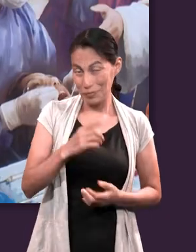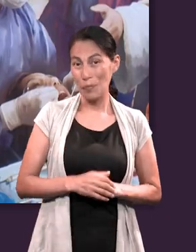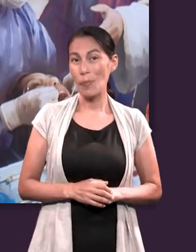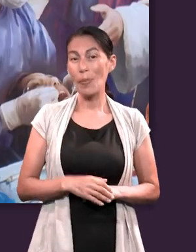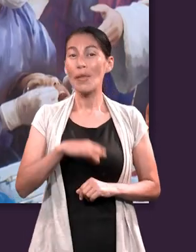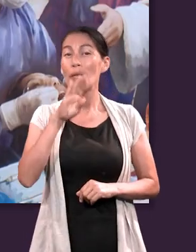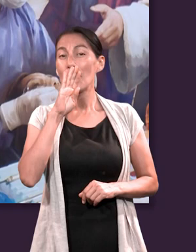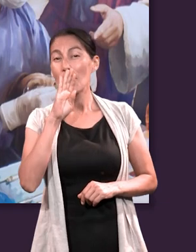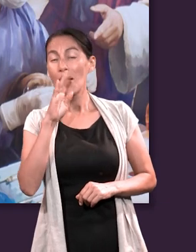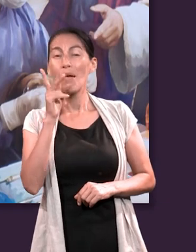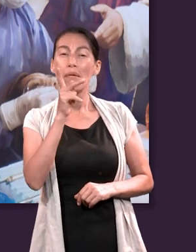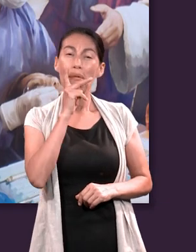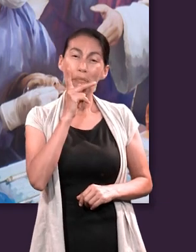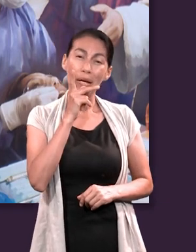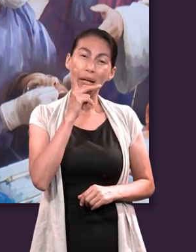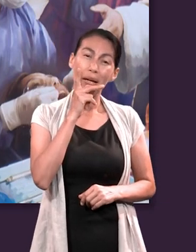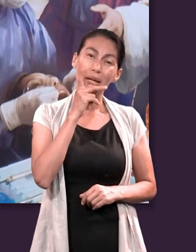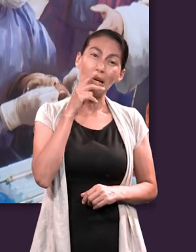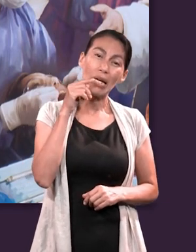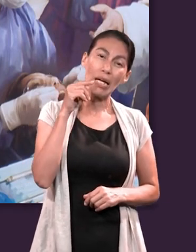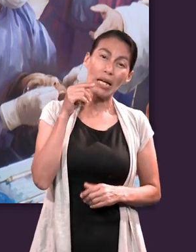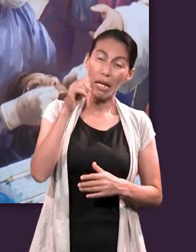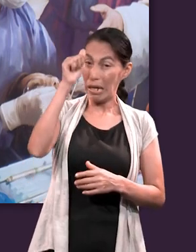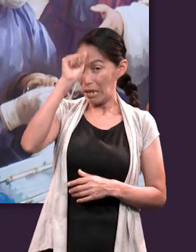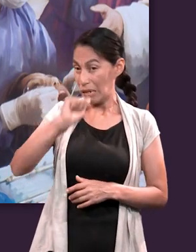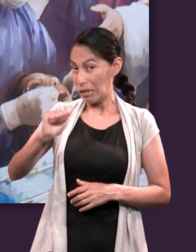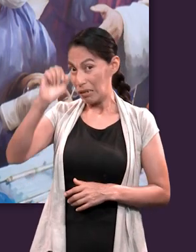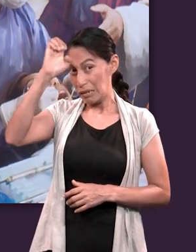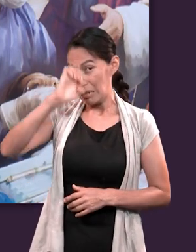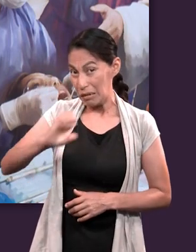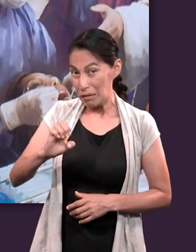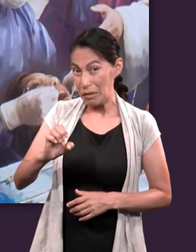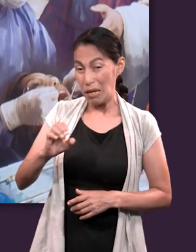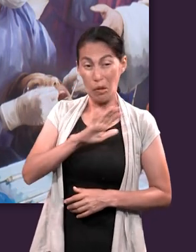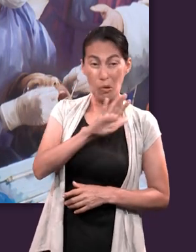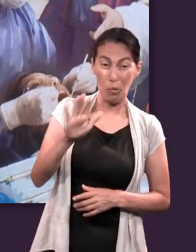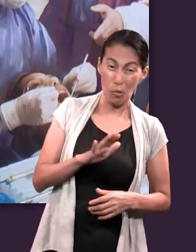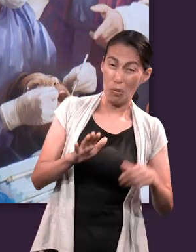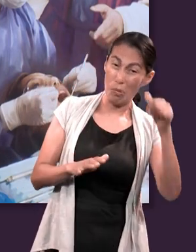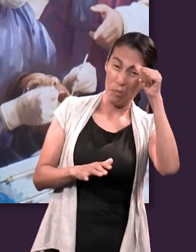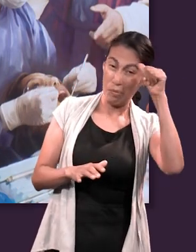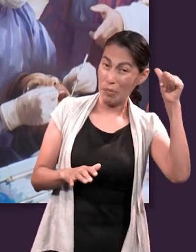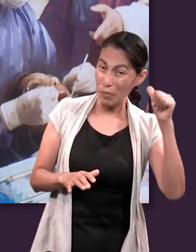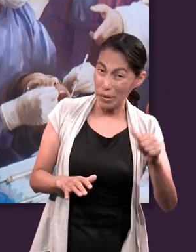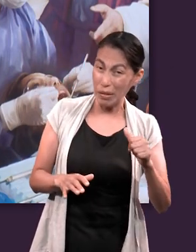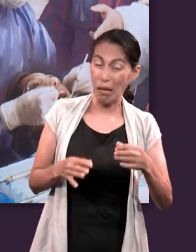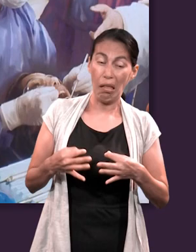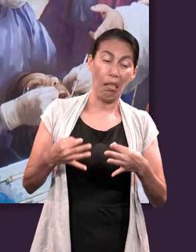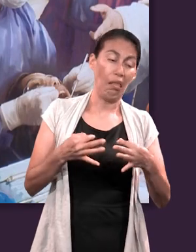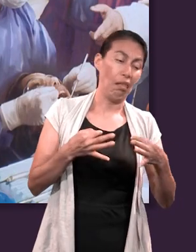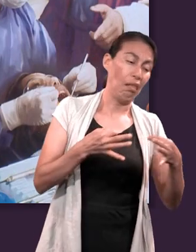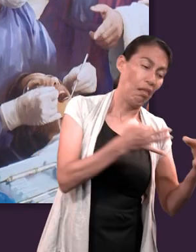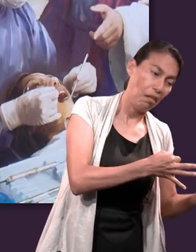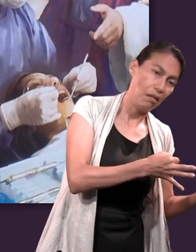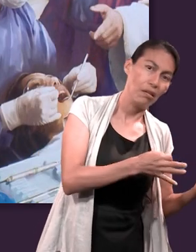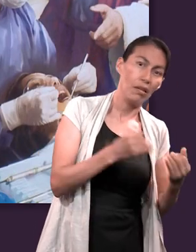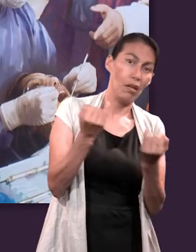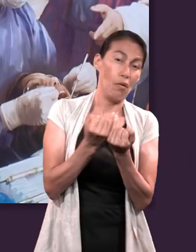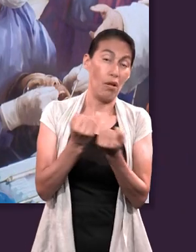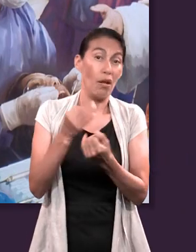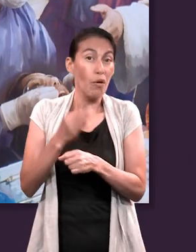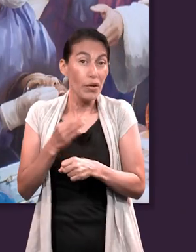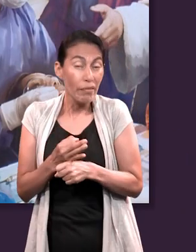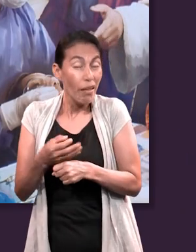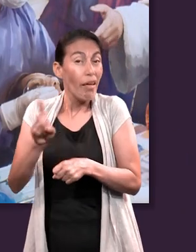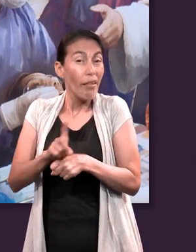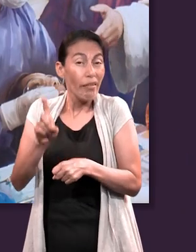agregar que así como nuestros padres humanos cayeron ante la tentación, si